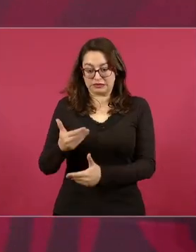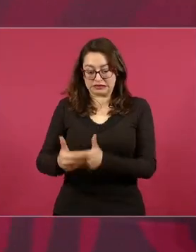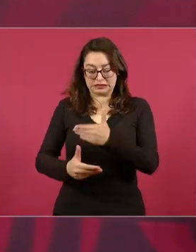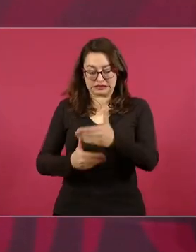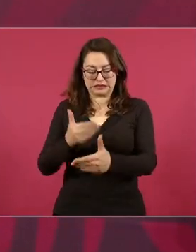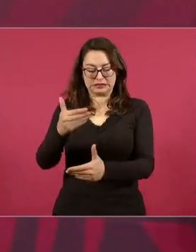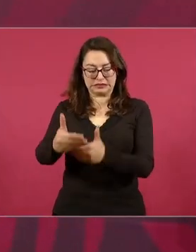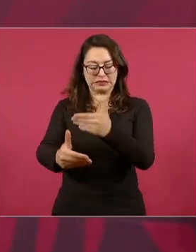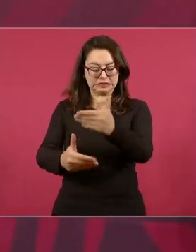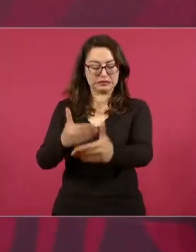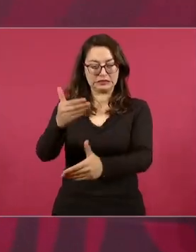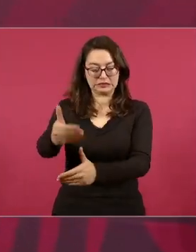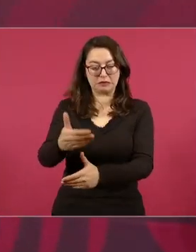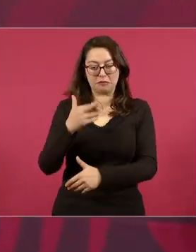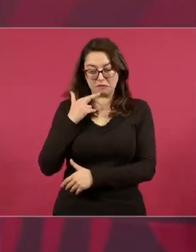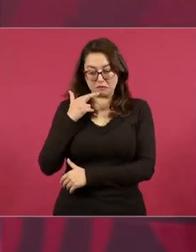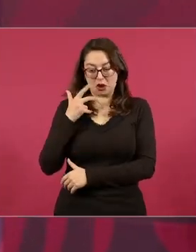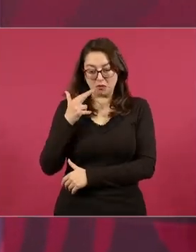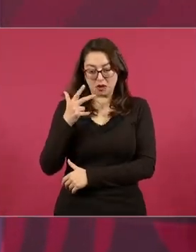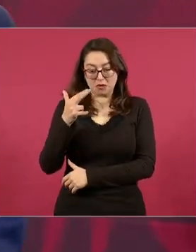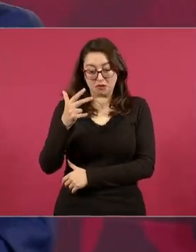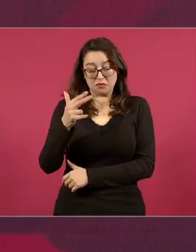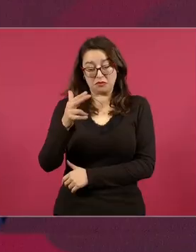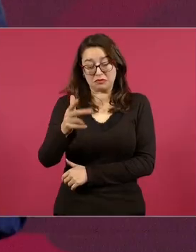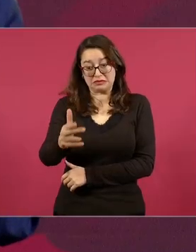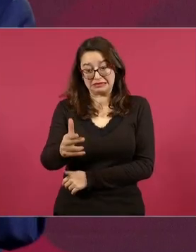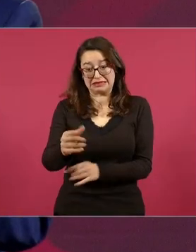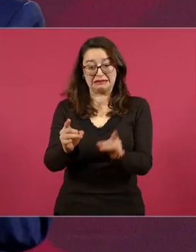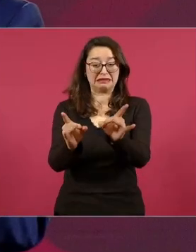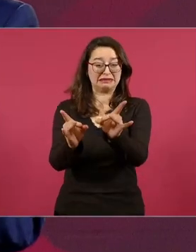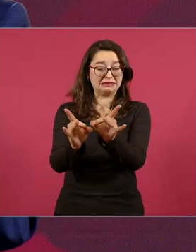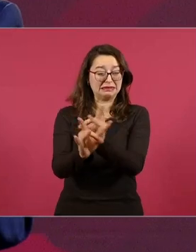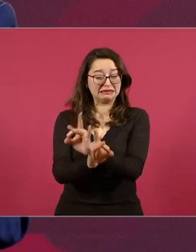suerte el infortunio